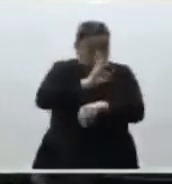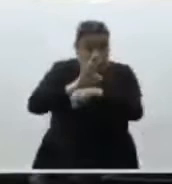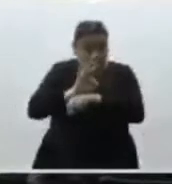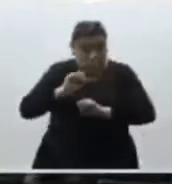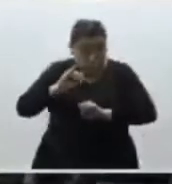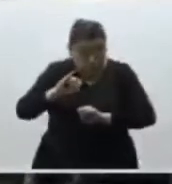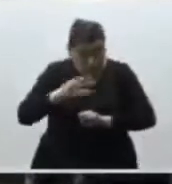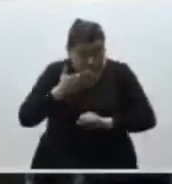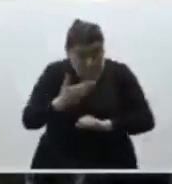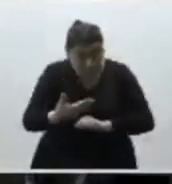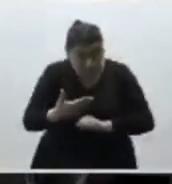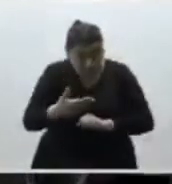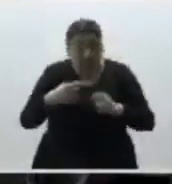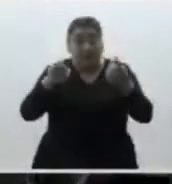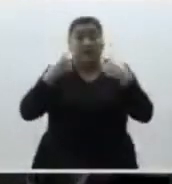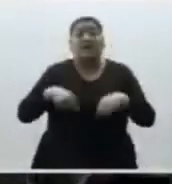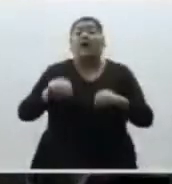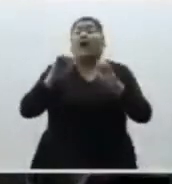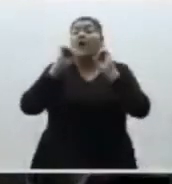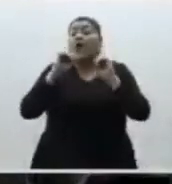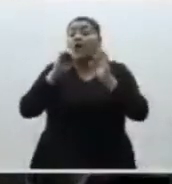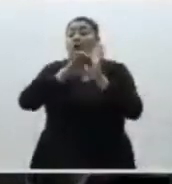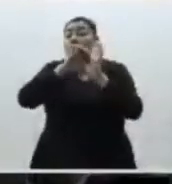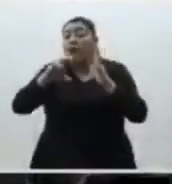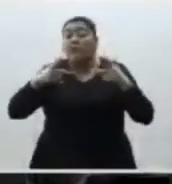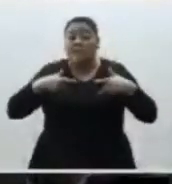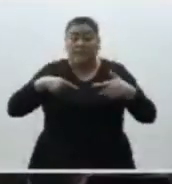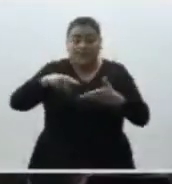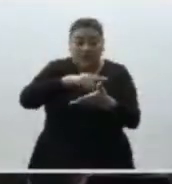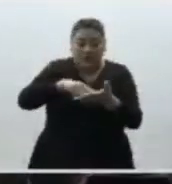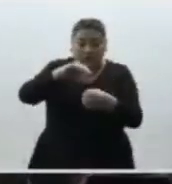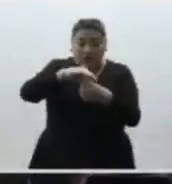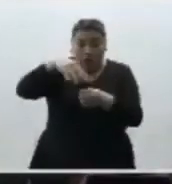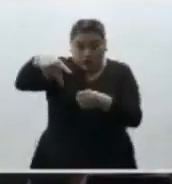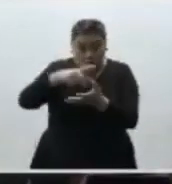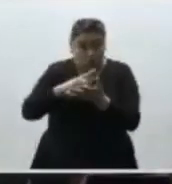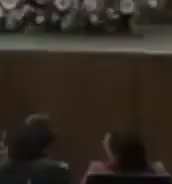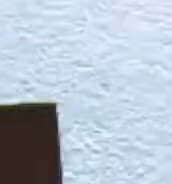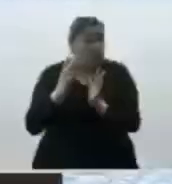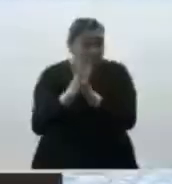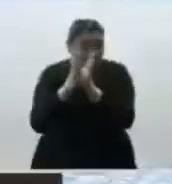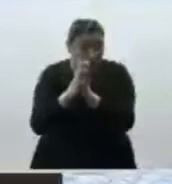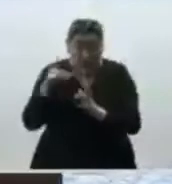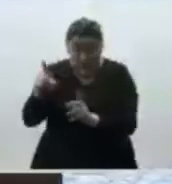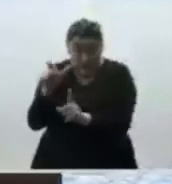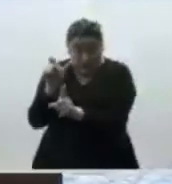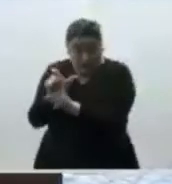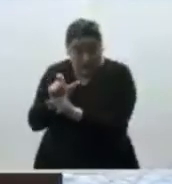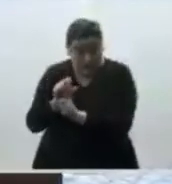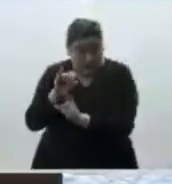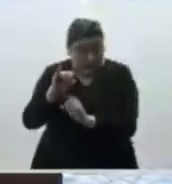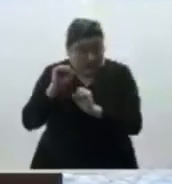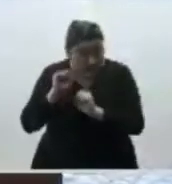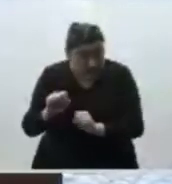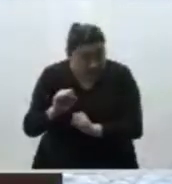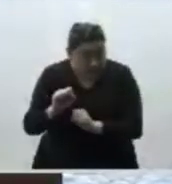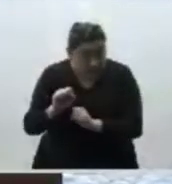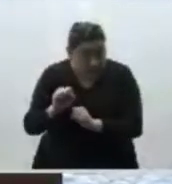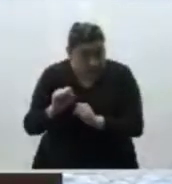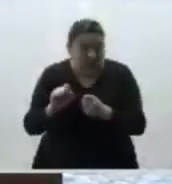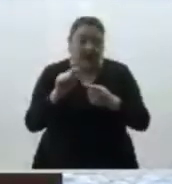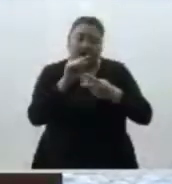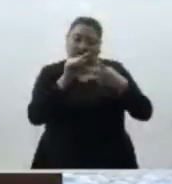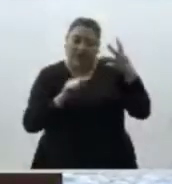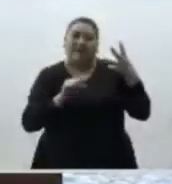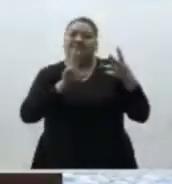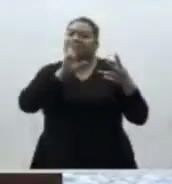han protegido y maximizado de verdad los derechos electorales de la ciudadanía? La respuesta a esta y otras cuestiones